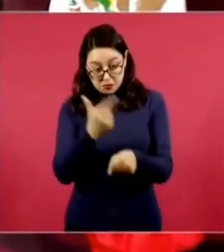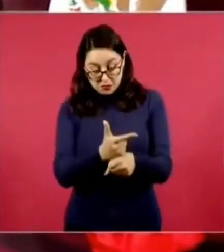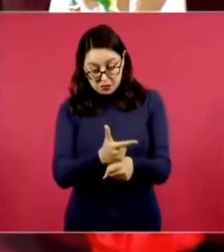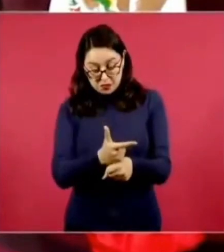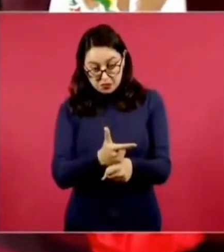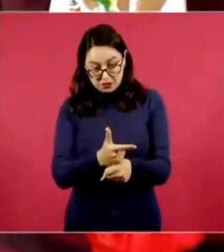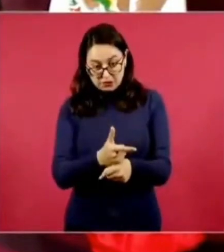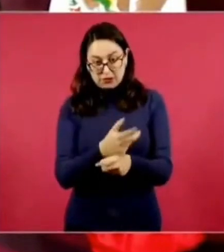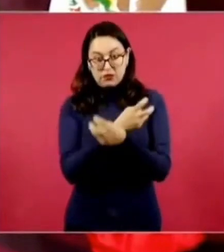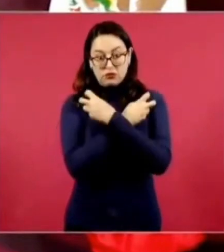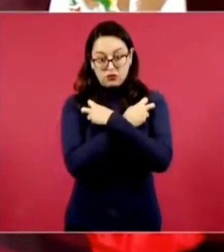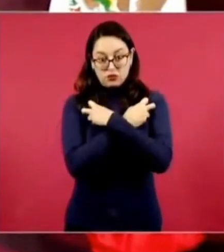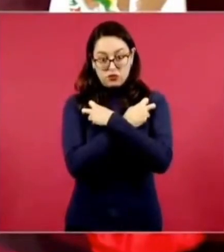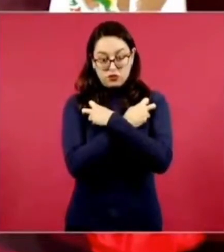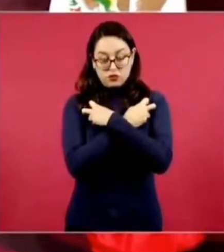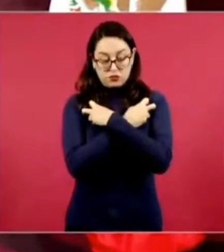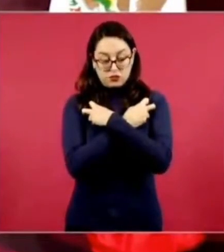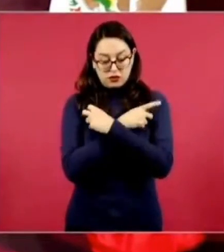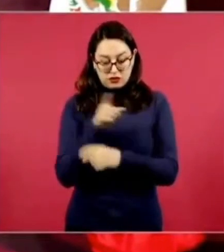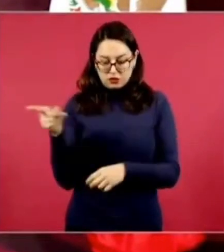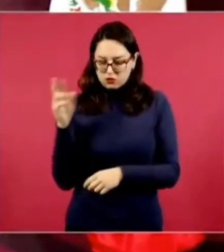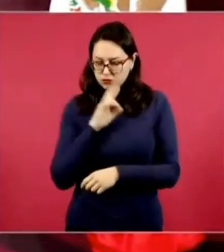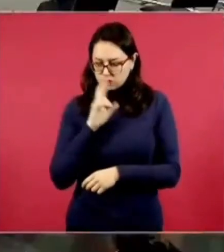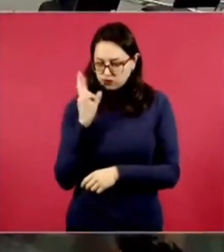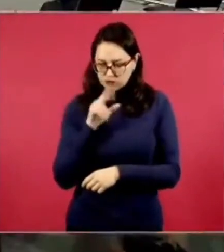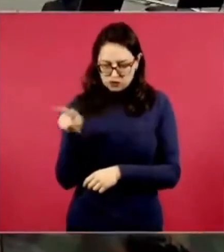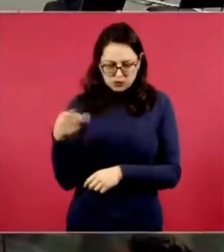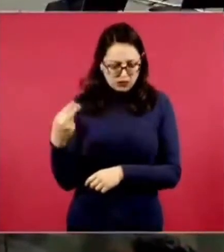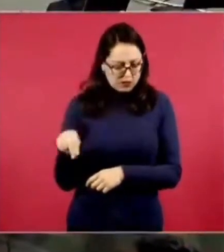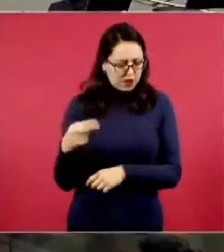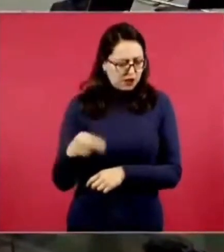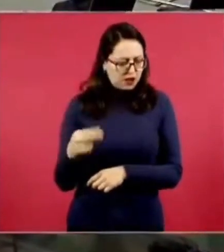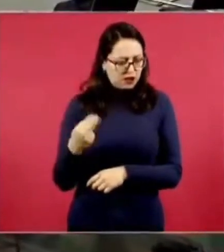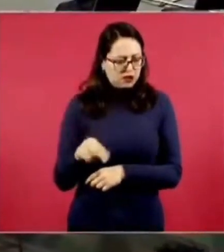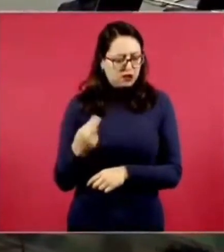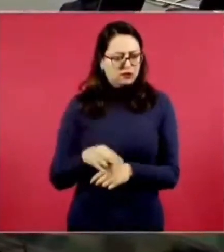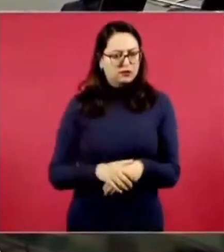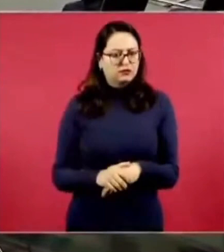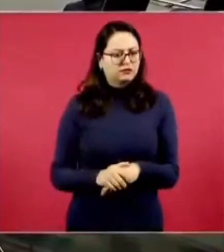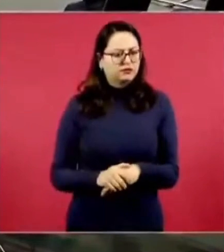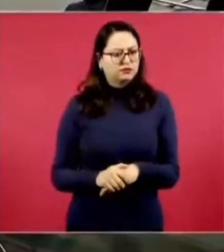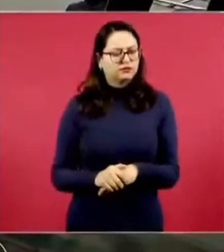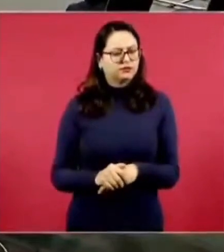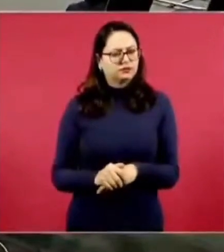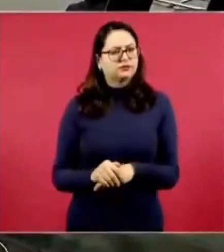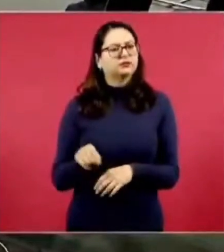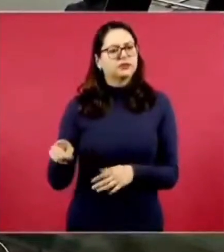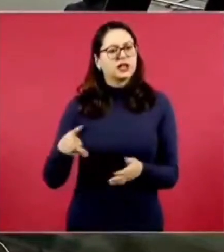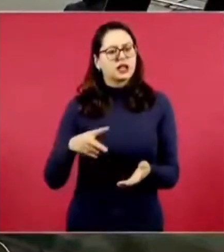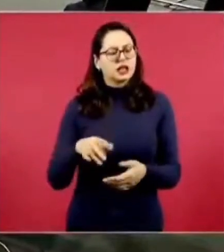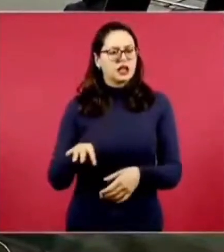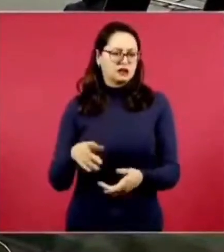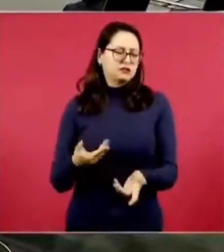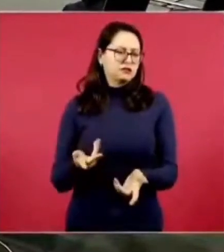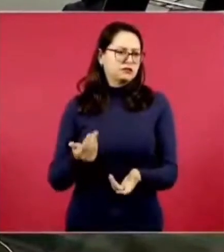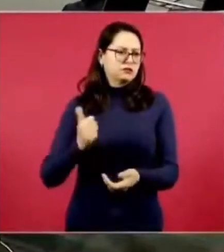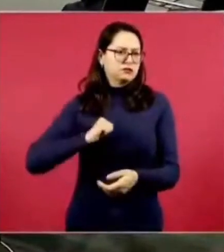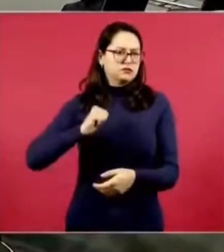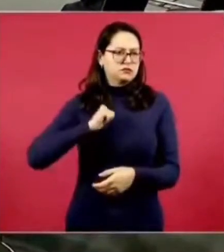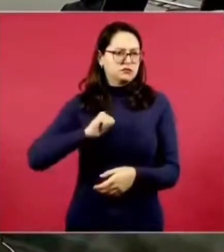su nombre el artiólogo Rus que descubrió